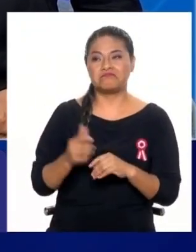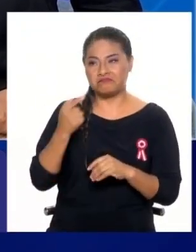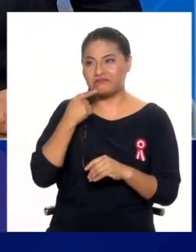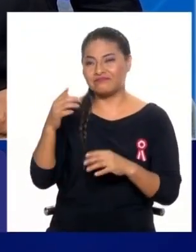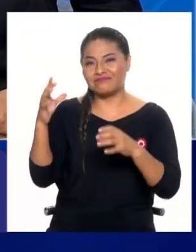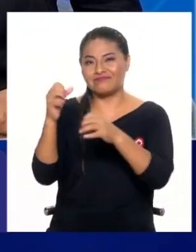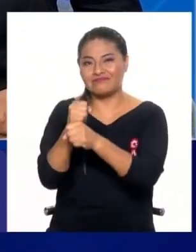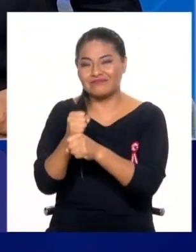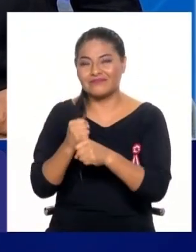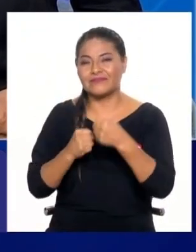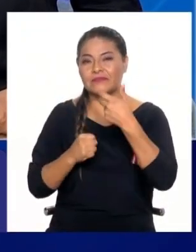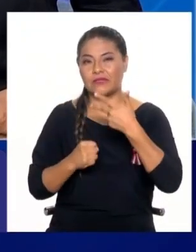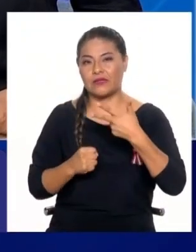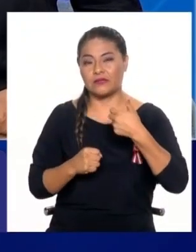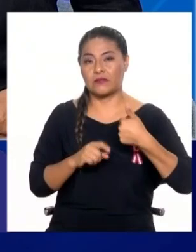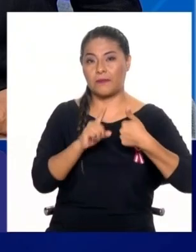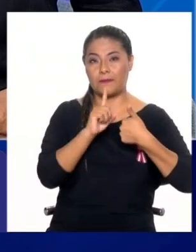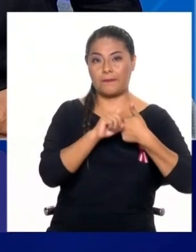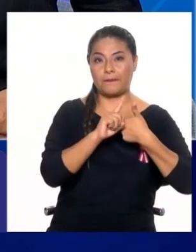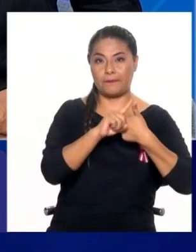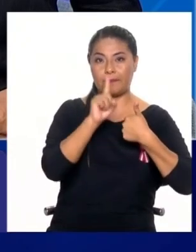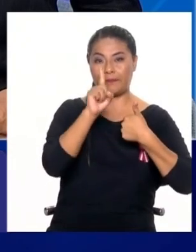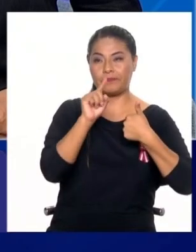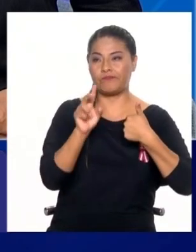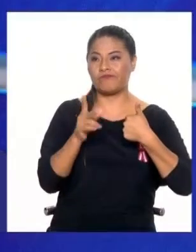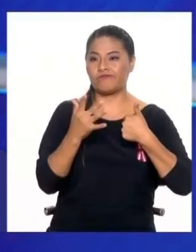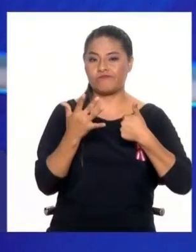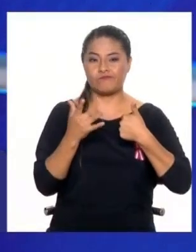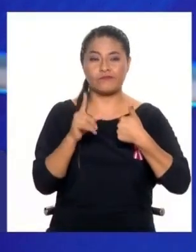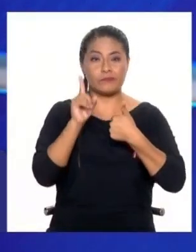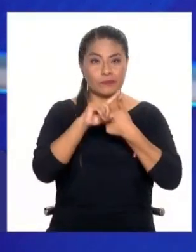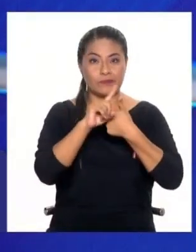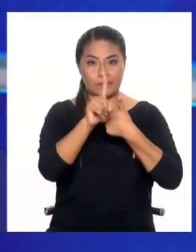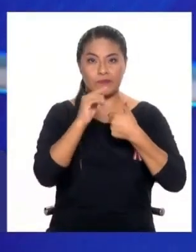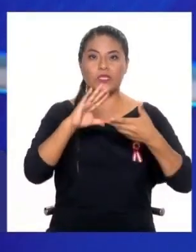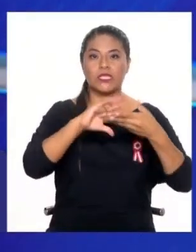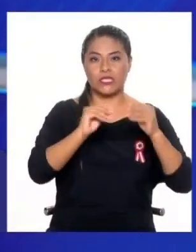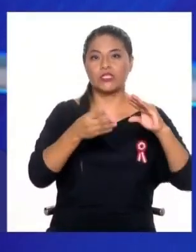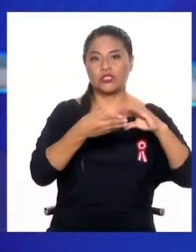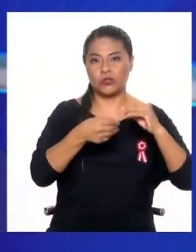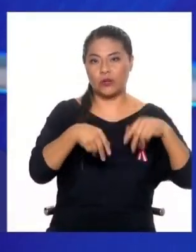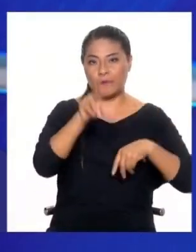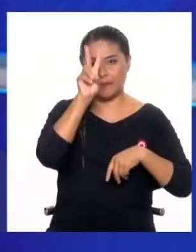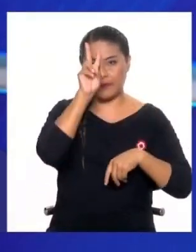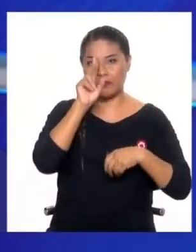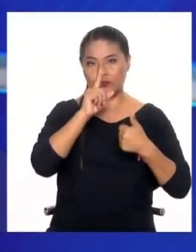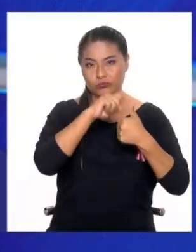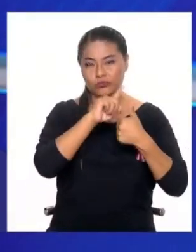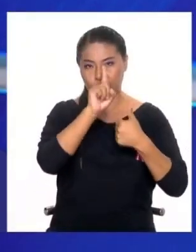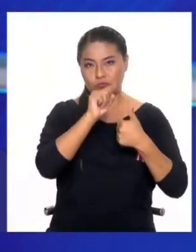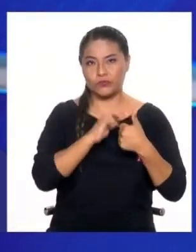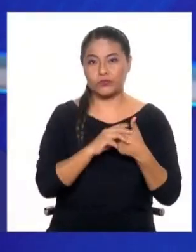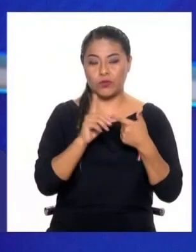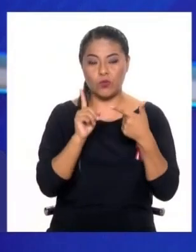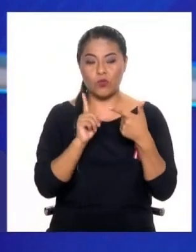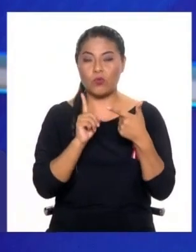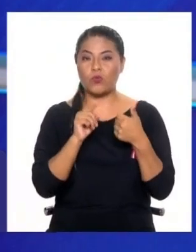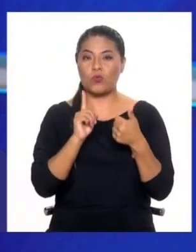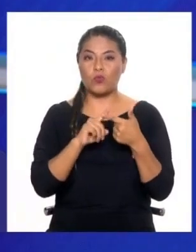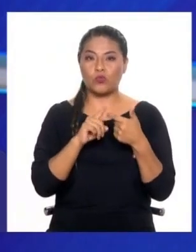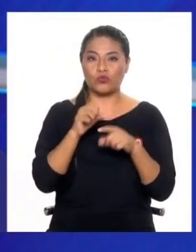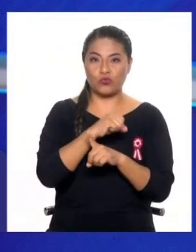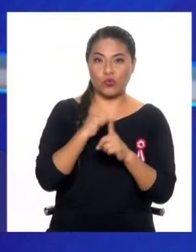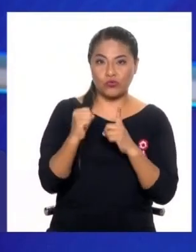principales. Primero, hay un tema histórico en el Perú, que la vida de interés social no se ha